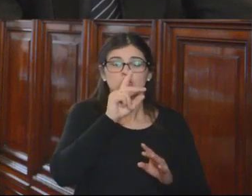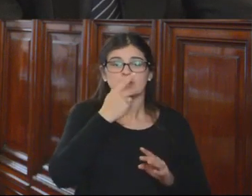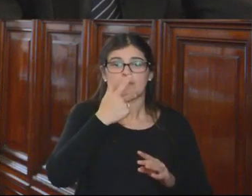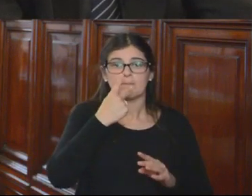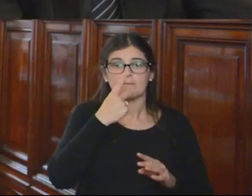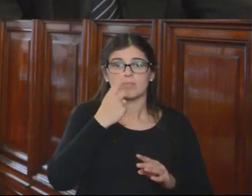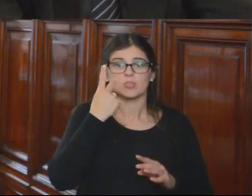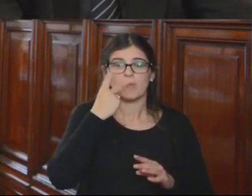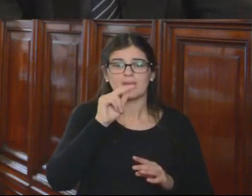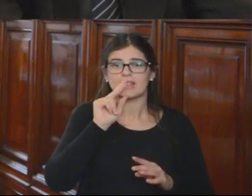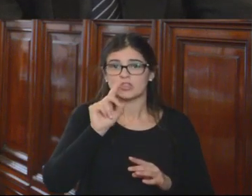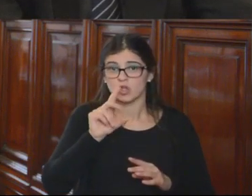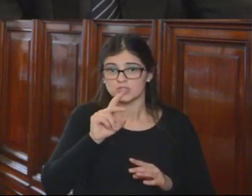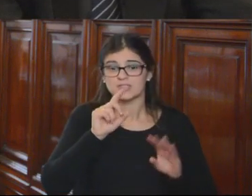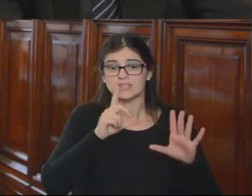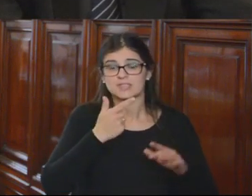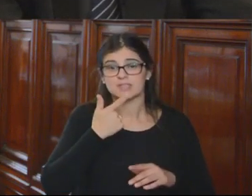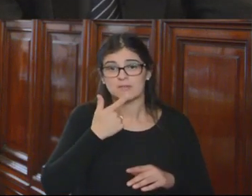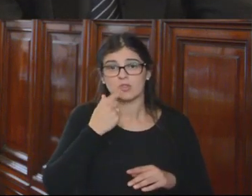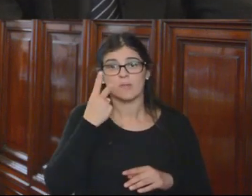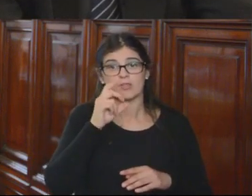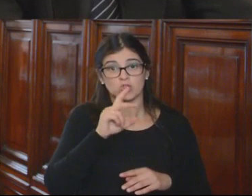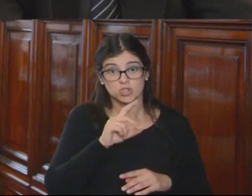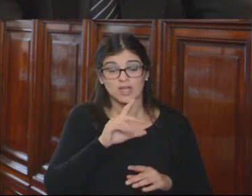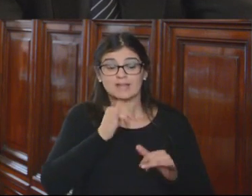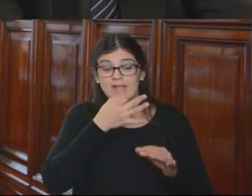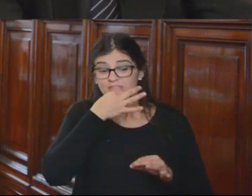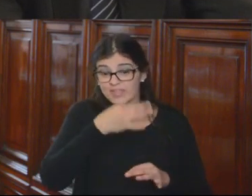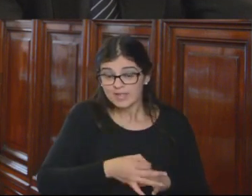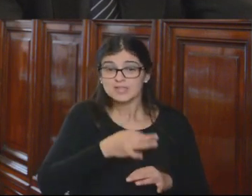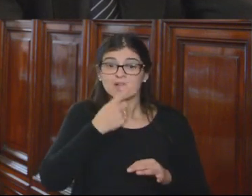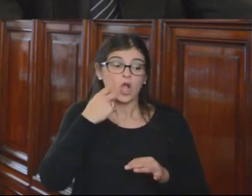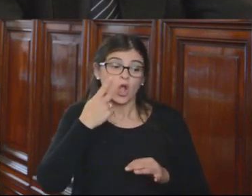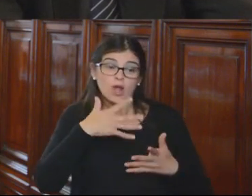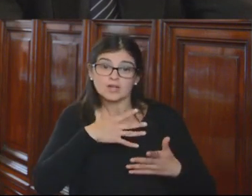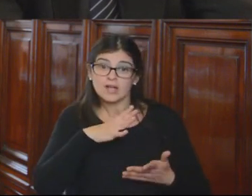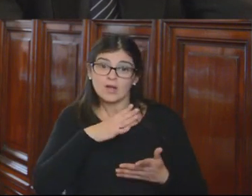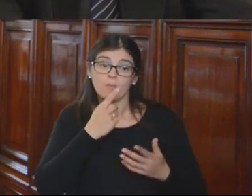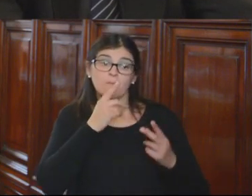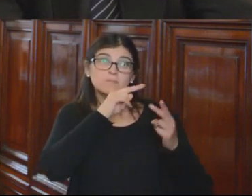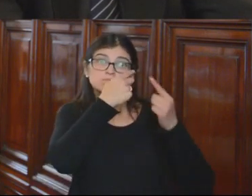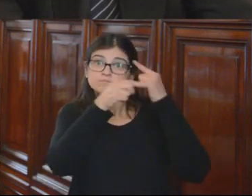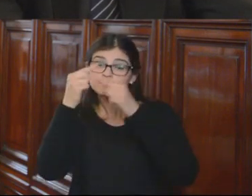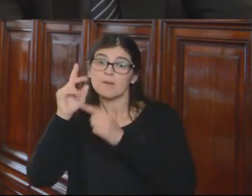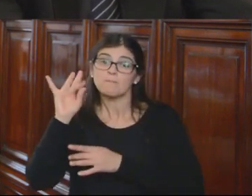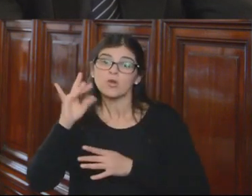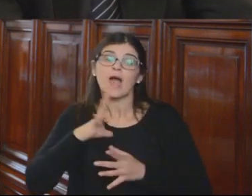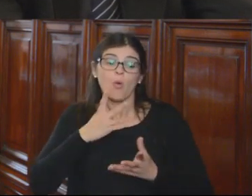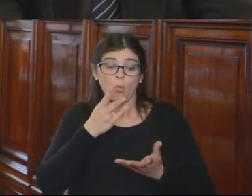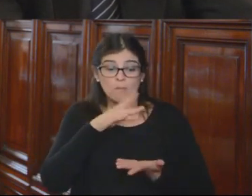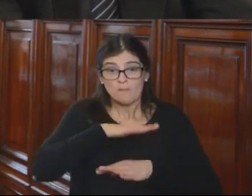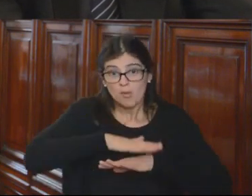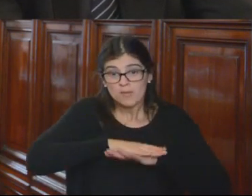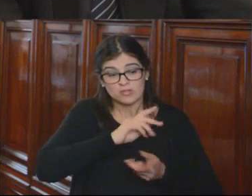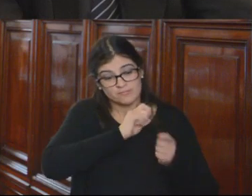2012, de 7 de septiembre del 2012, que estableció que encontrándose el Estado Plurinacional de Bolivia en una etapa de transición